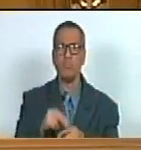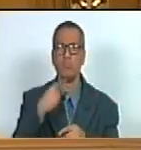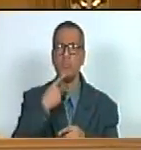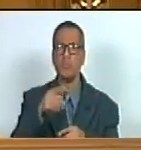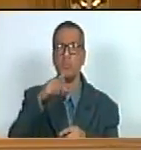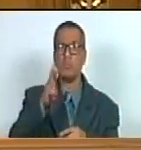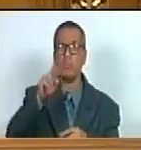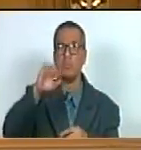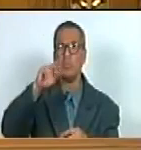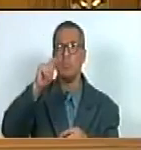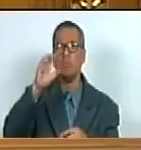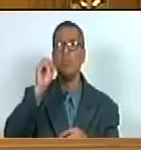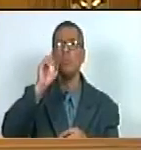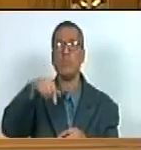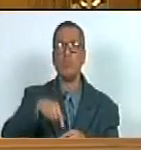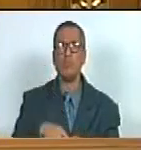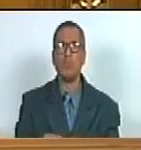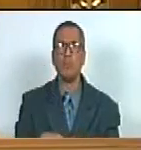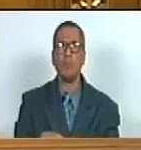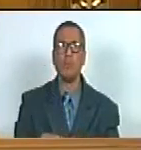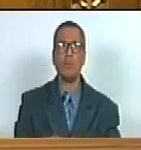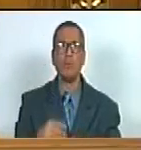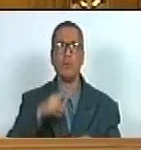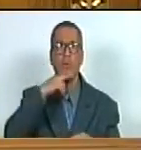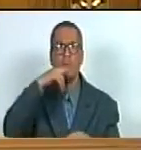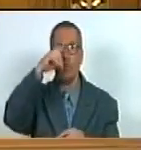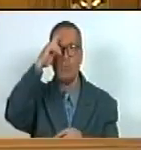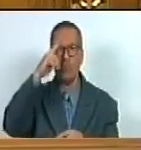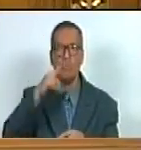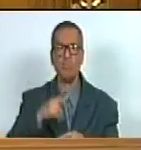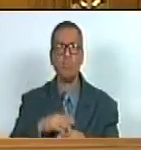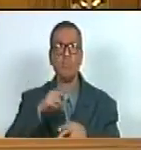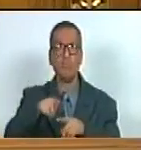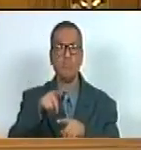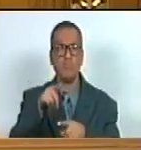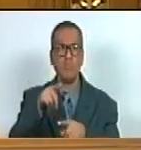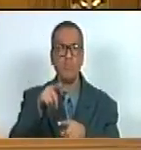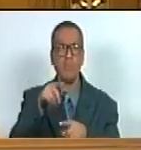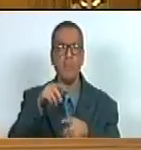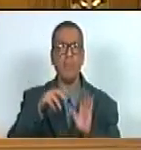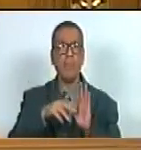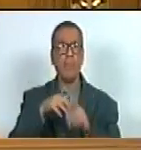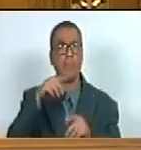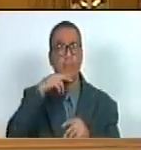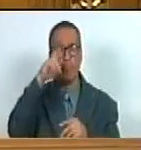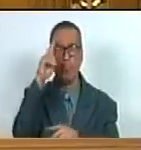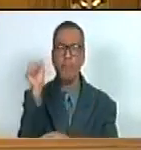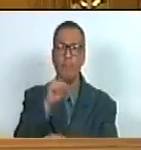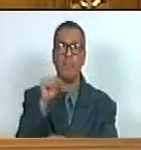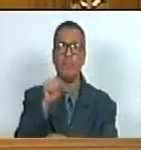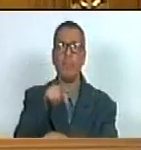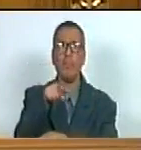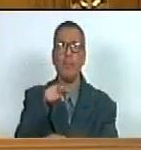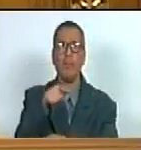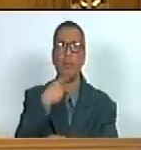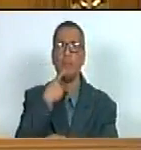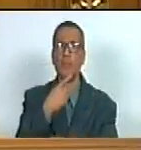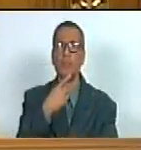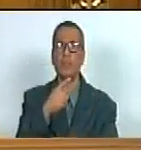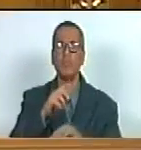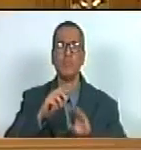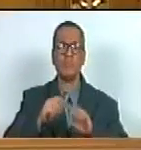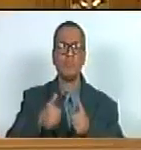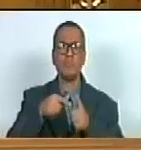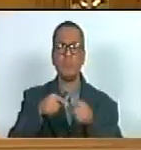Brito también es padre de un niño con esta condición hago esta introducción